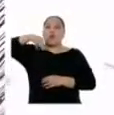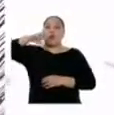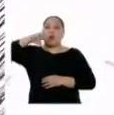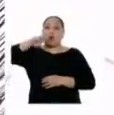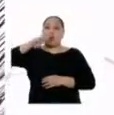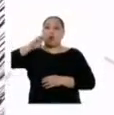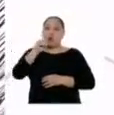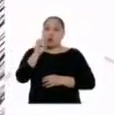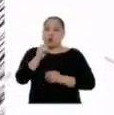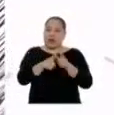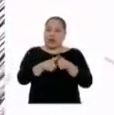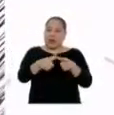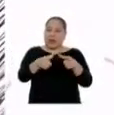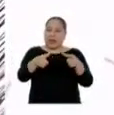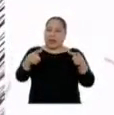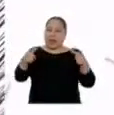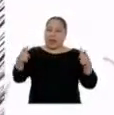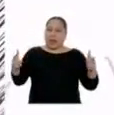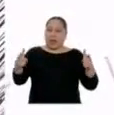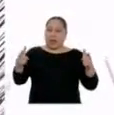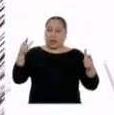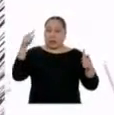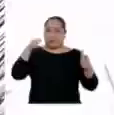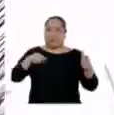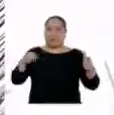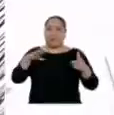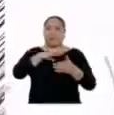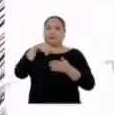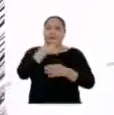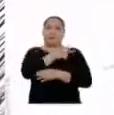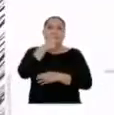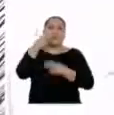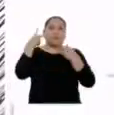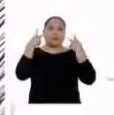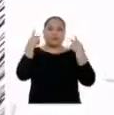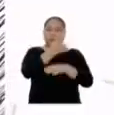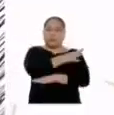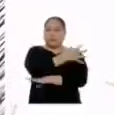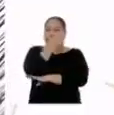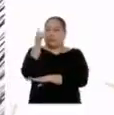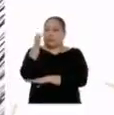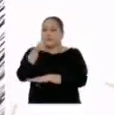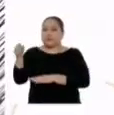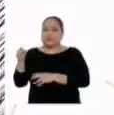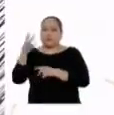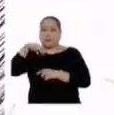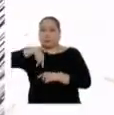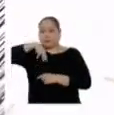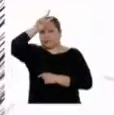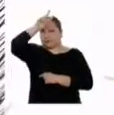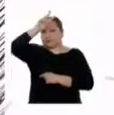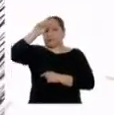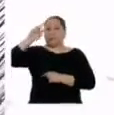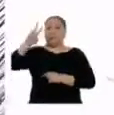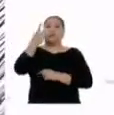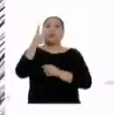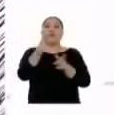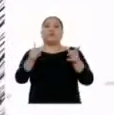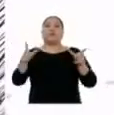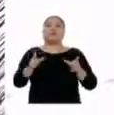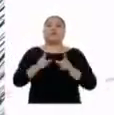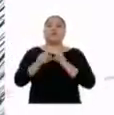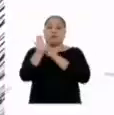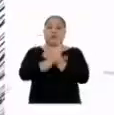extenso de la Amazonía peruana y la segunda área natural protegida